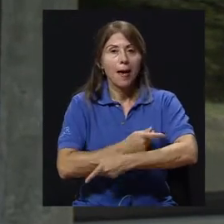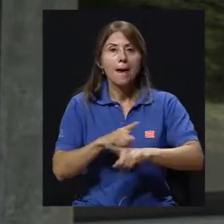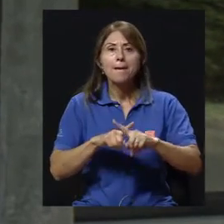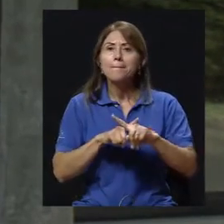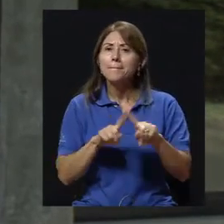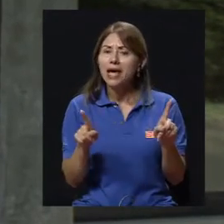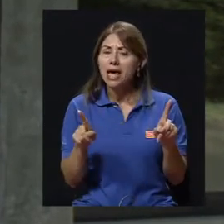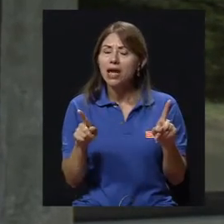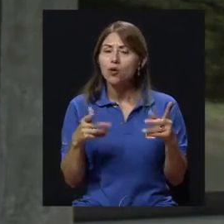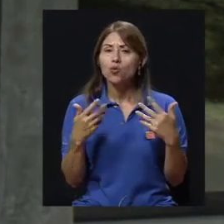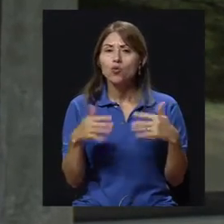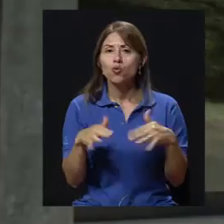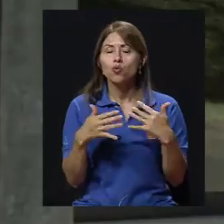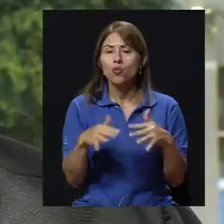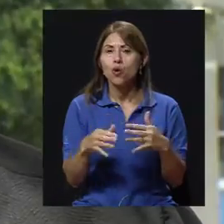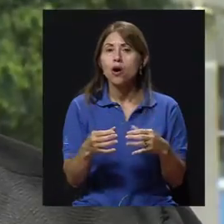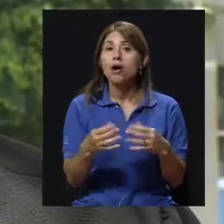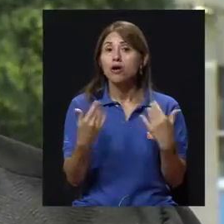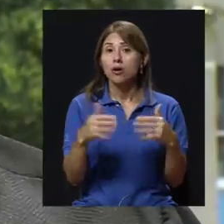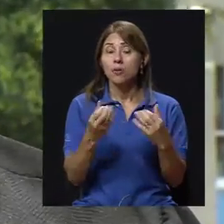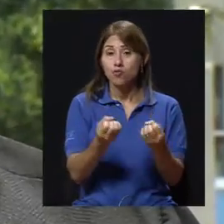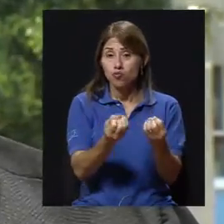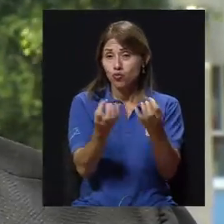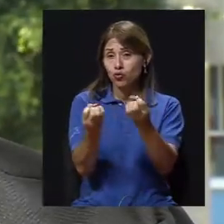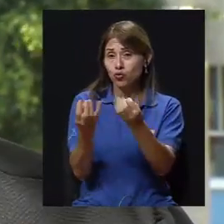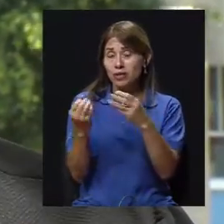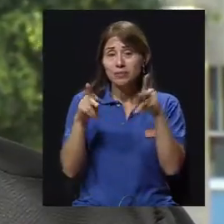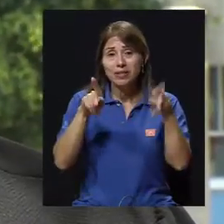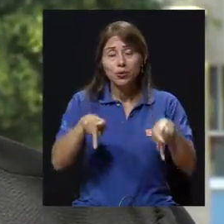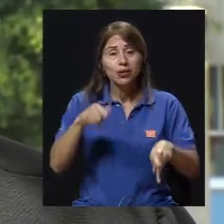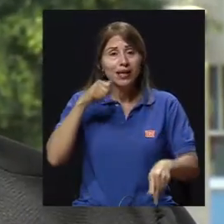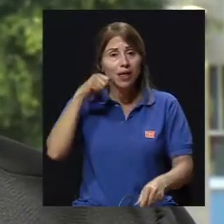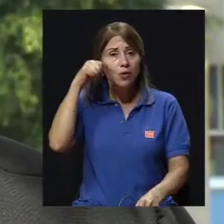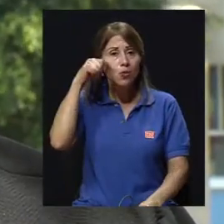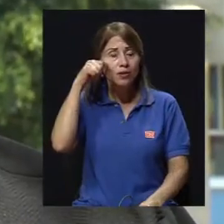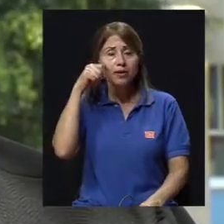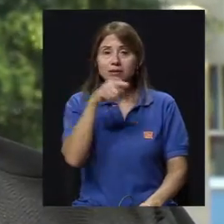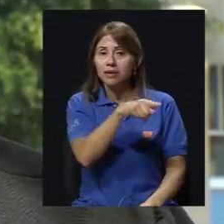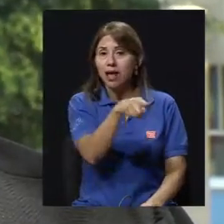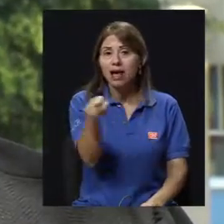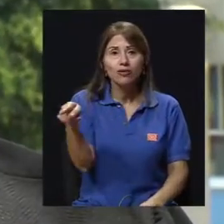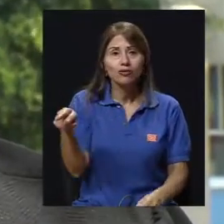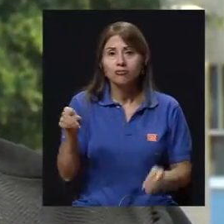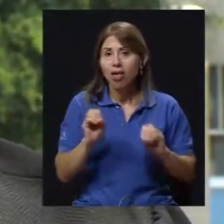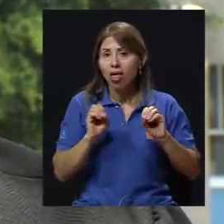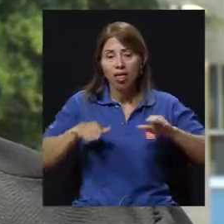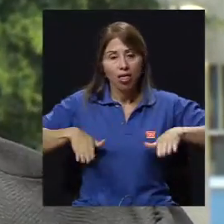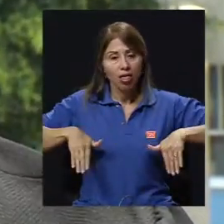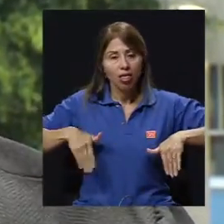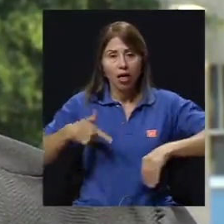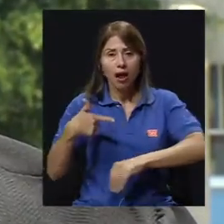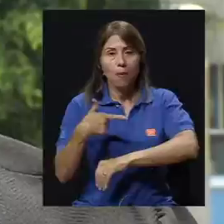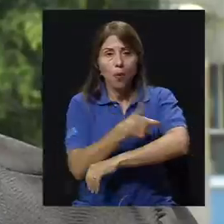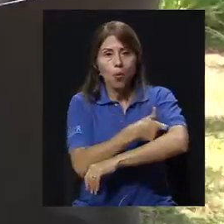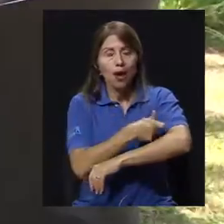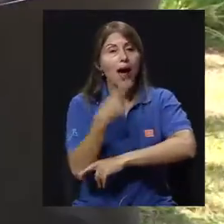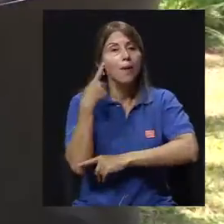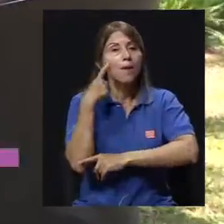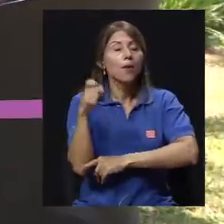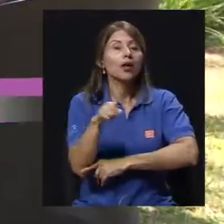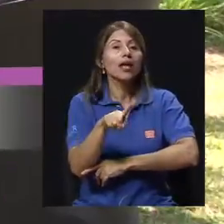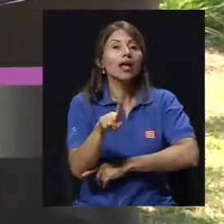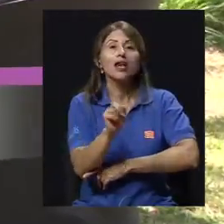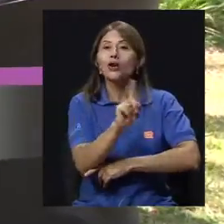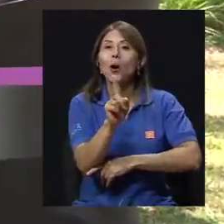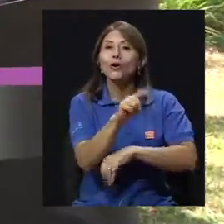Pero quedó un gran grupo de población adulta que no se cubrió con la vacuna porque no se estableció para el